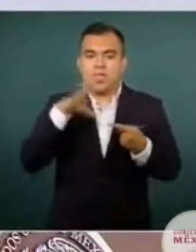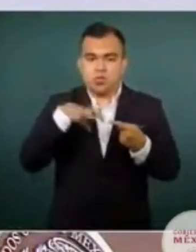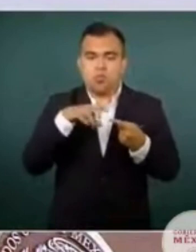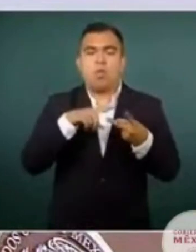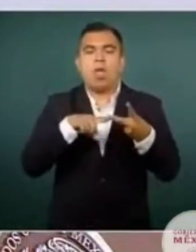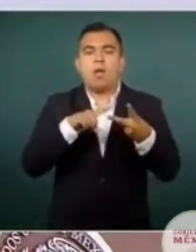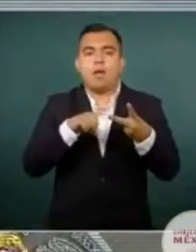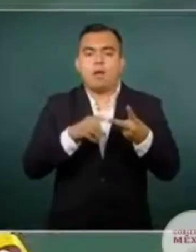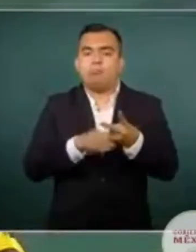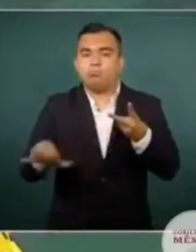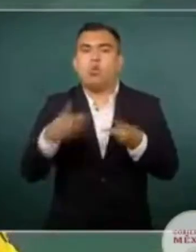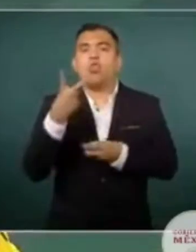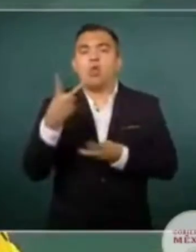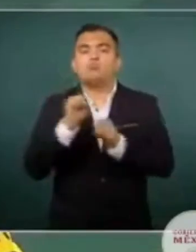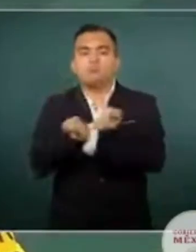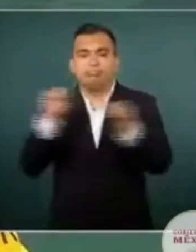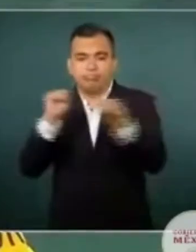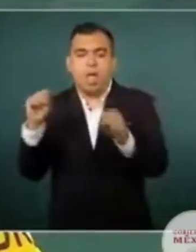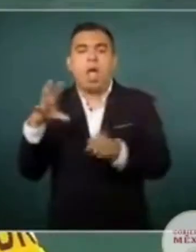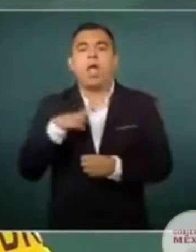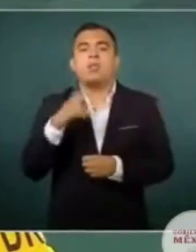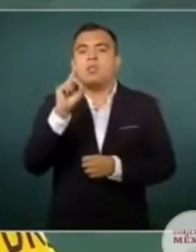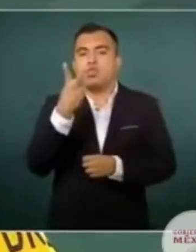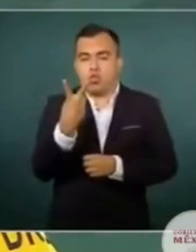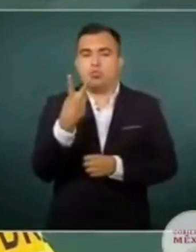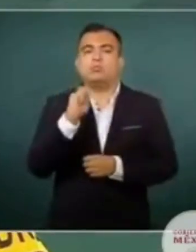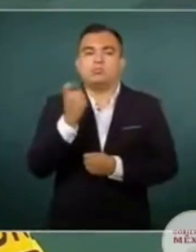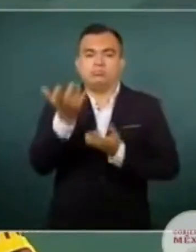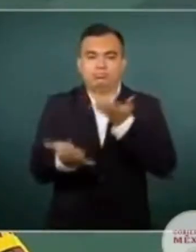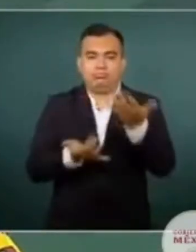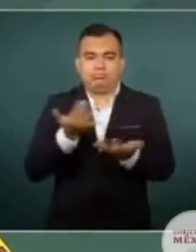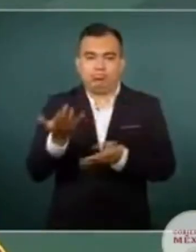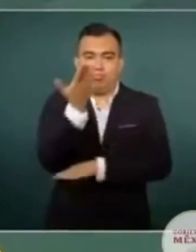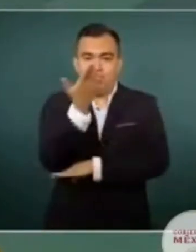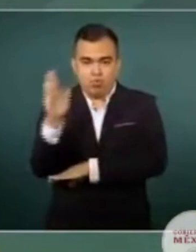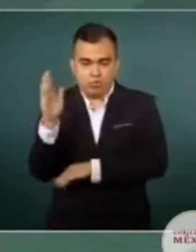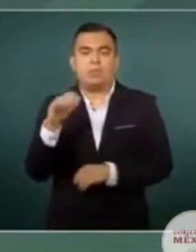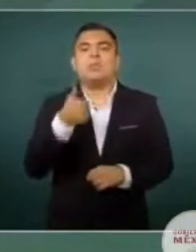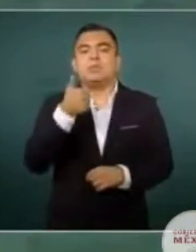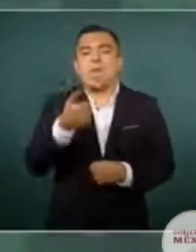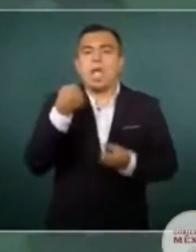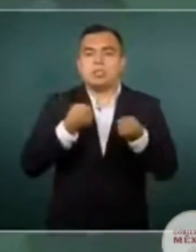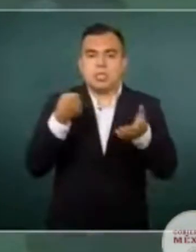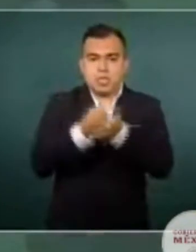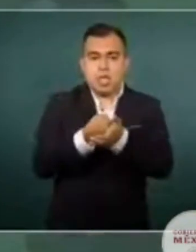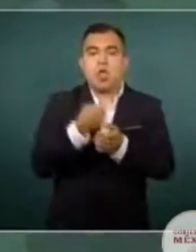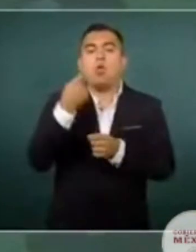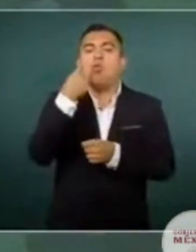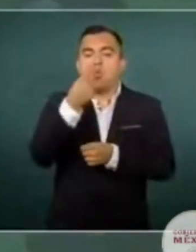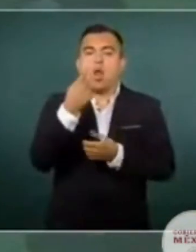explosiones, en 32 incendios forestales, en seis accidentes vehiculares, uno ferroviario y uno aéreo,